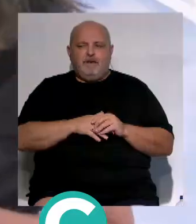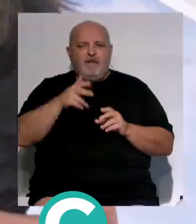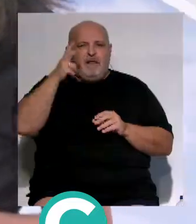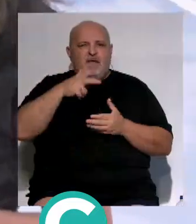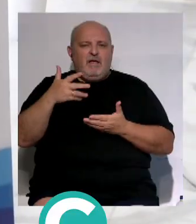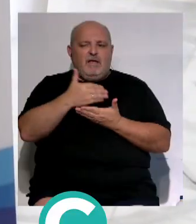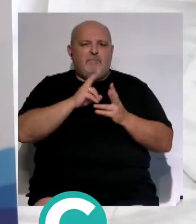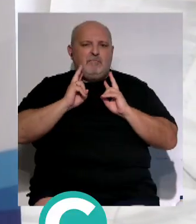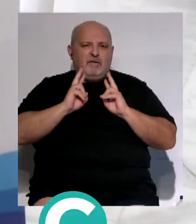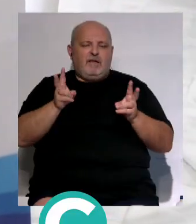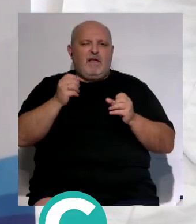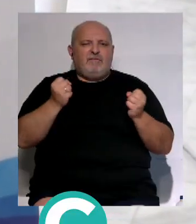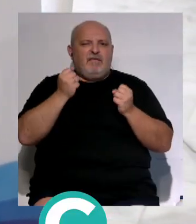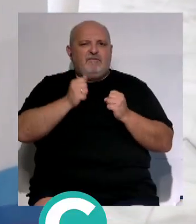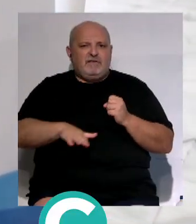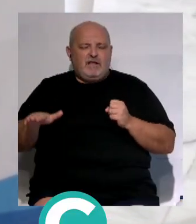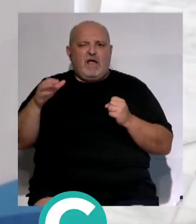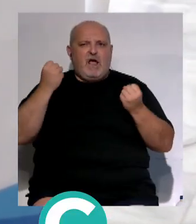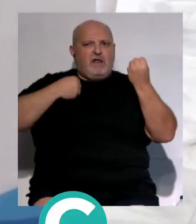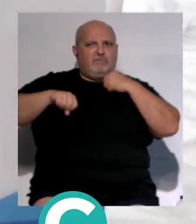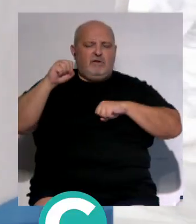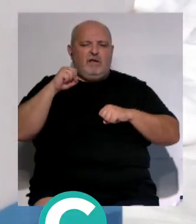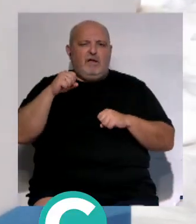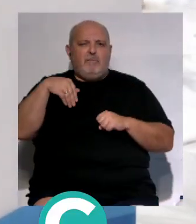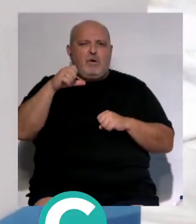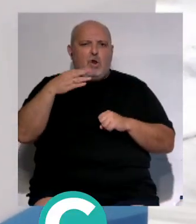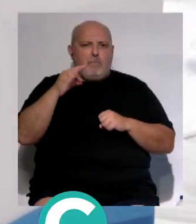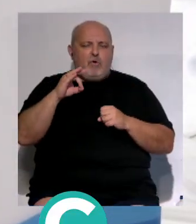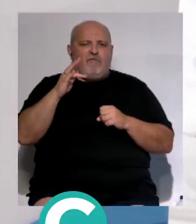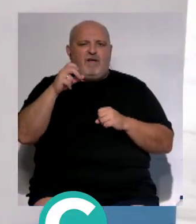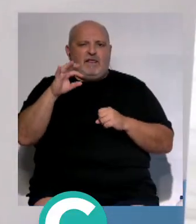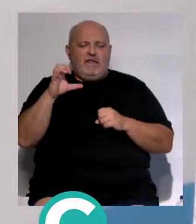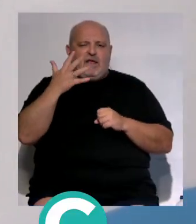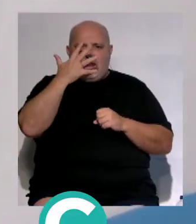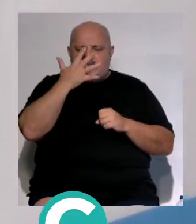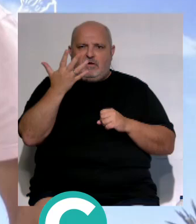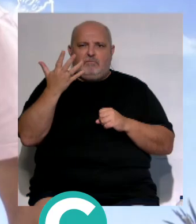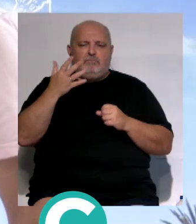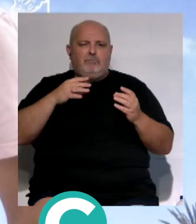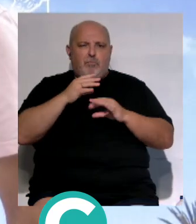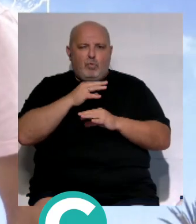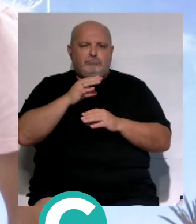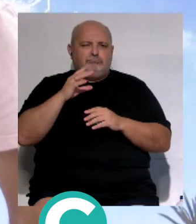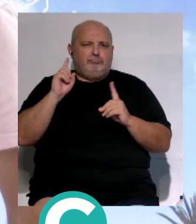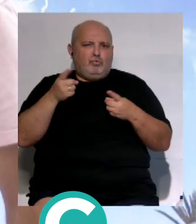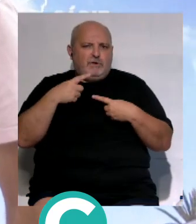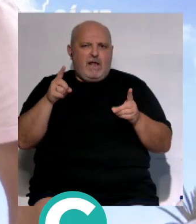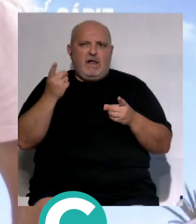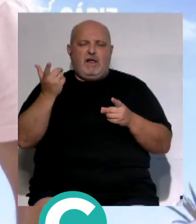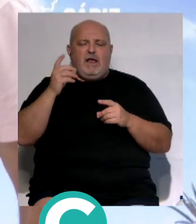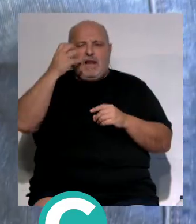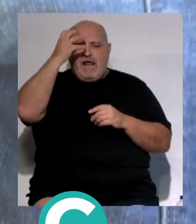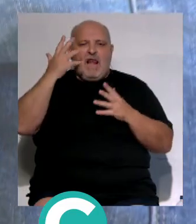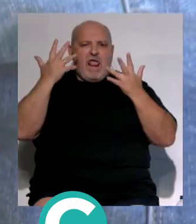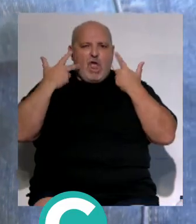benéficas, actividades infantiles, artistas como Manuel Lombo o Falete, carnaval, blues, jazz, musicales como el Rey